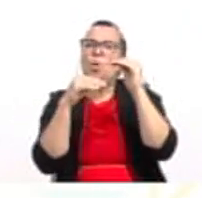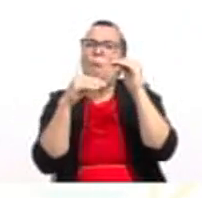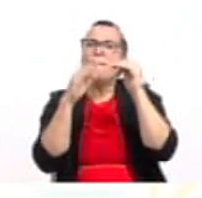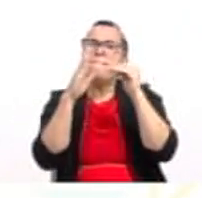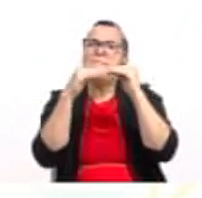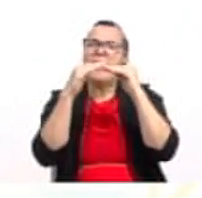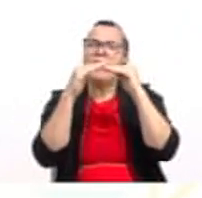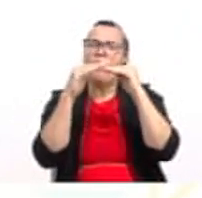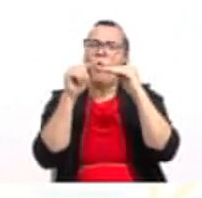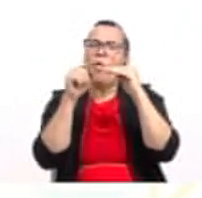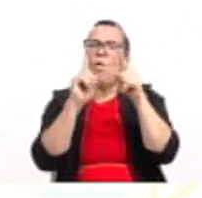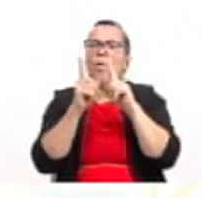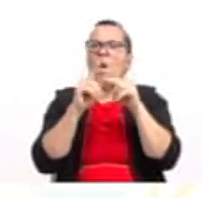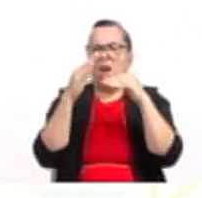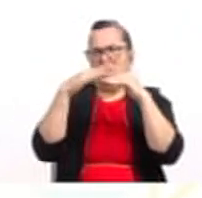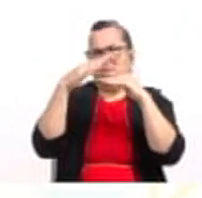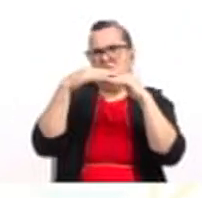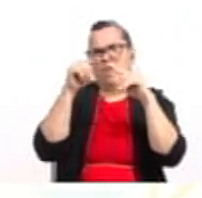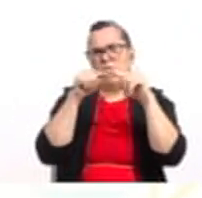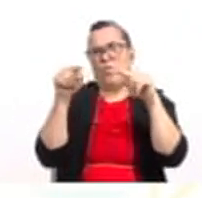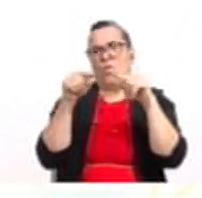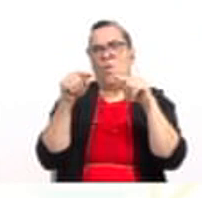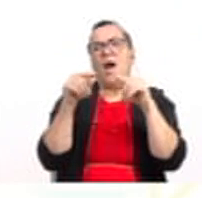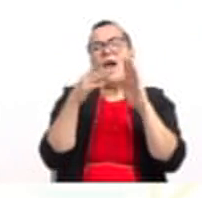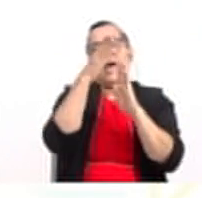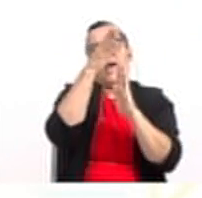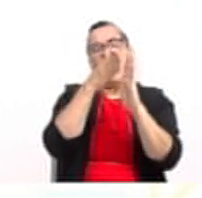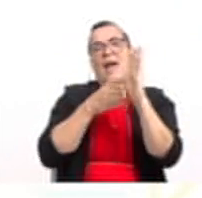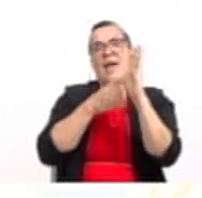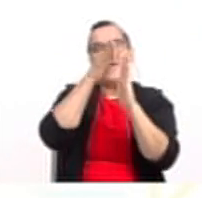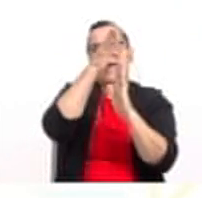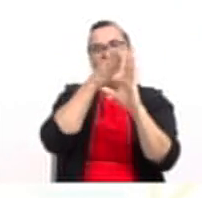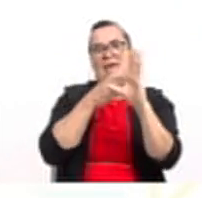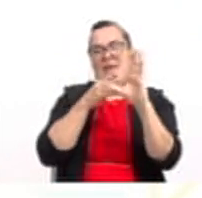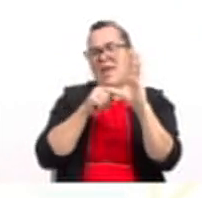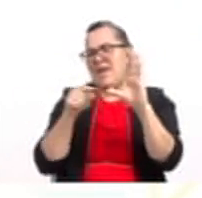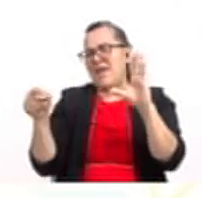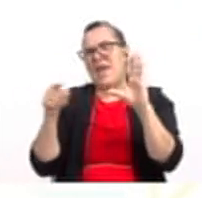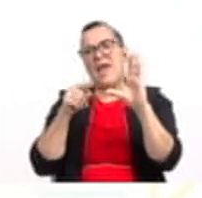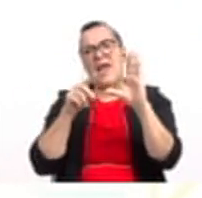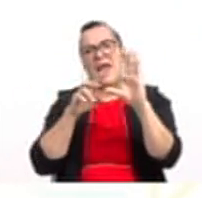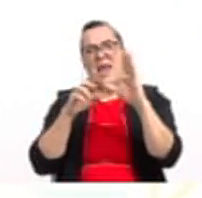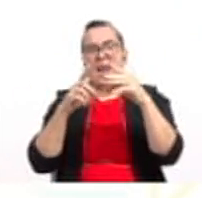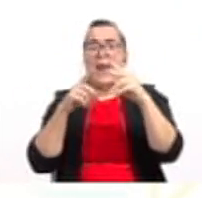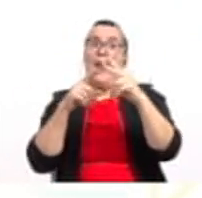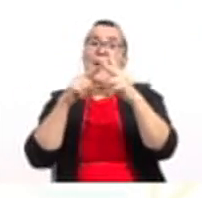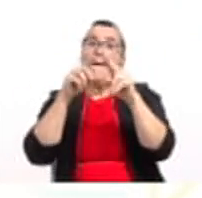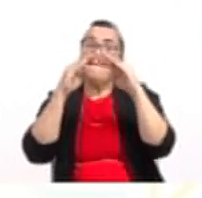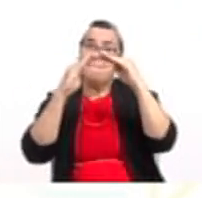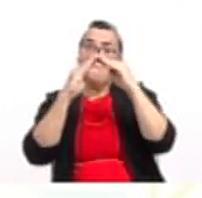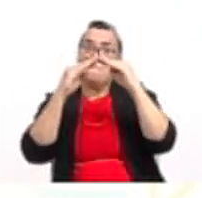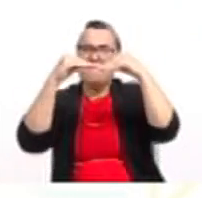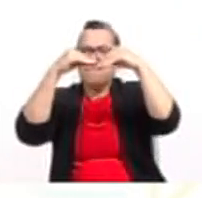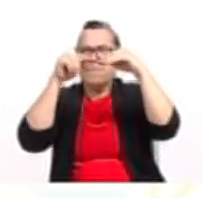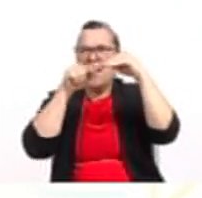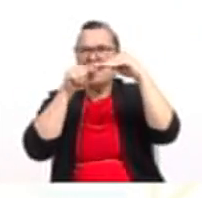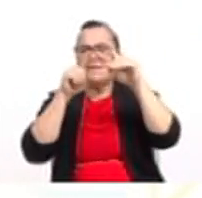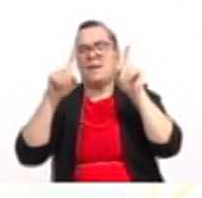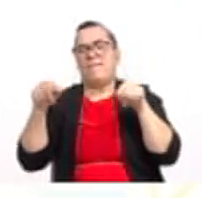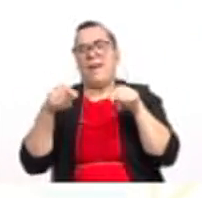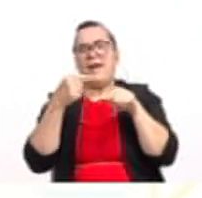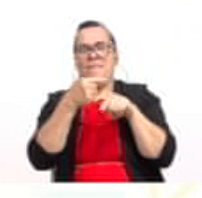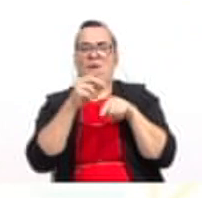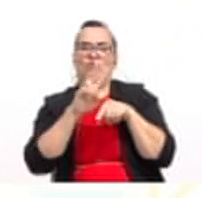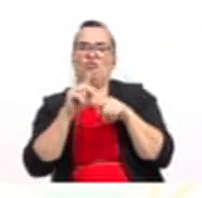de dónde sacamos nosotros las coordenadas del vértice? Del criterio. Es decir, el vértice es el par ordenado menos 2,3.